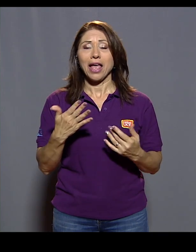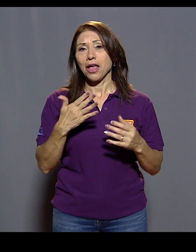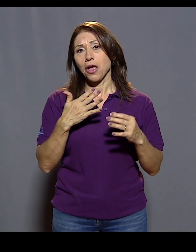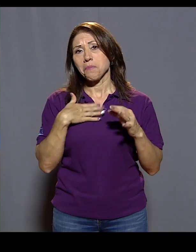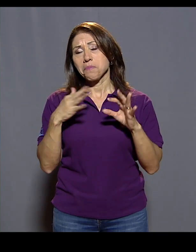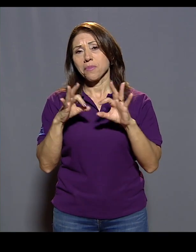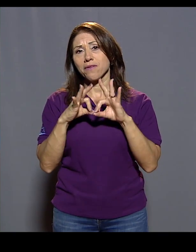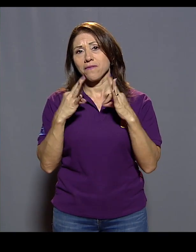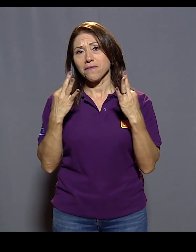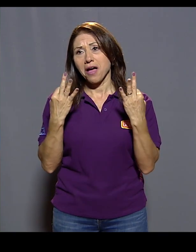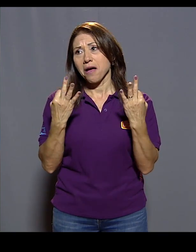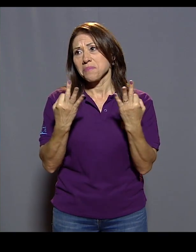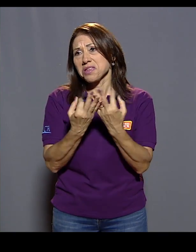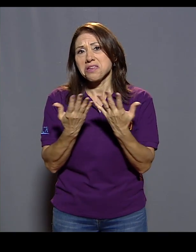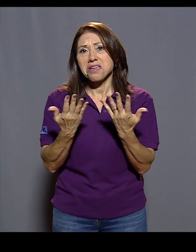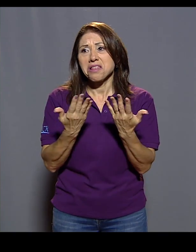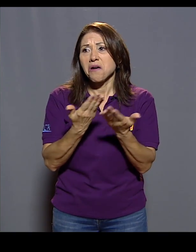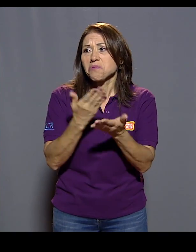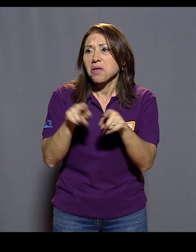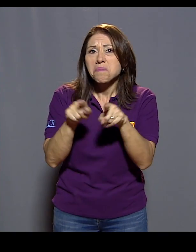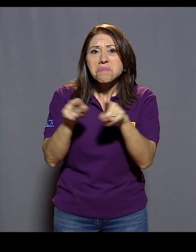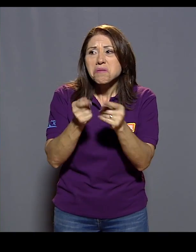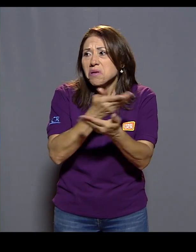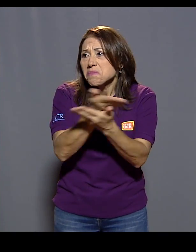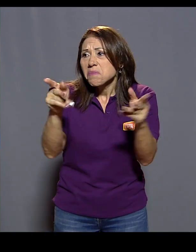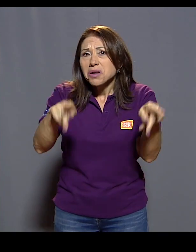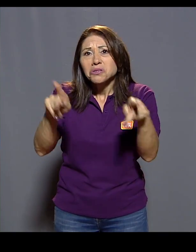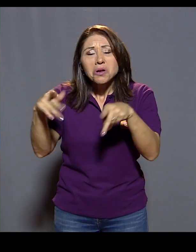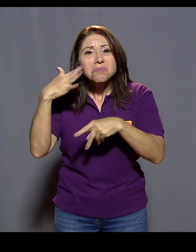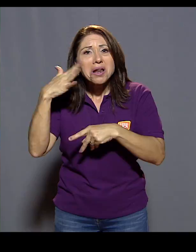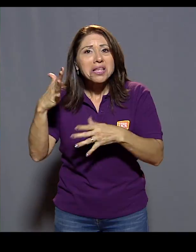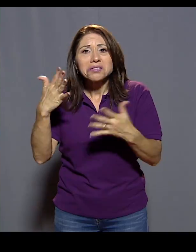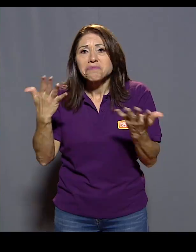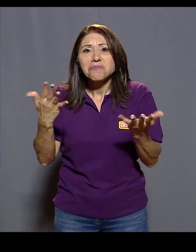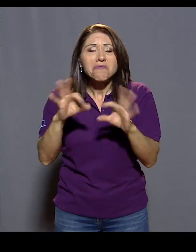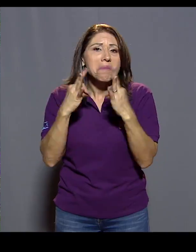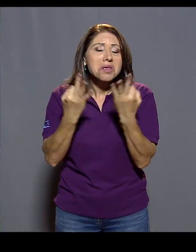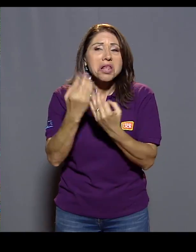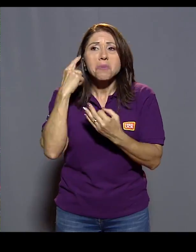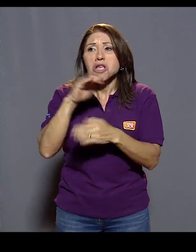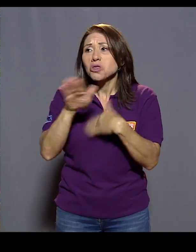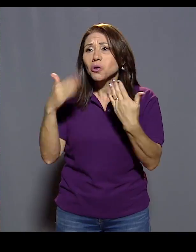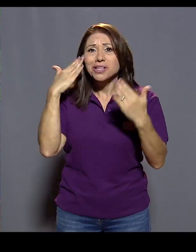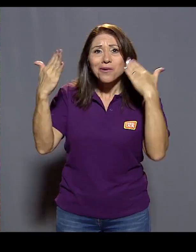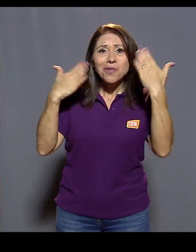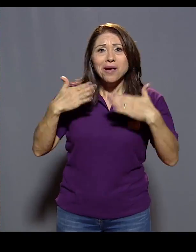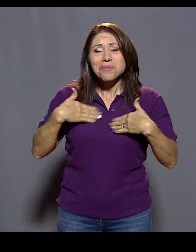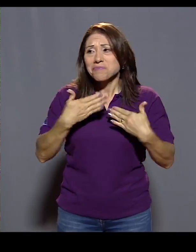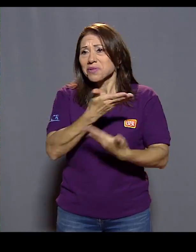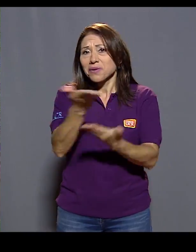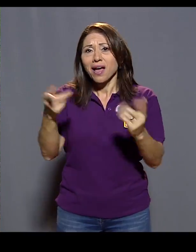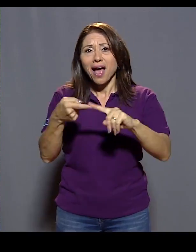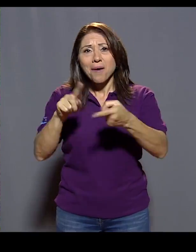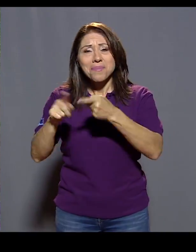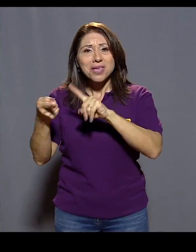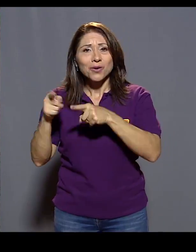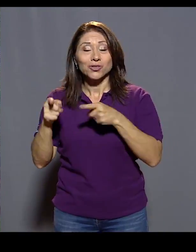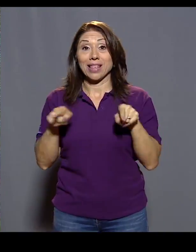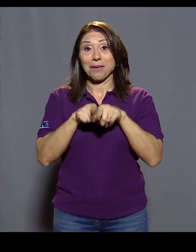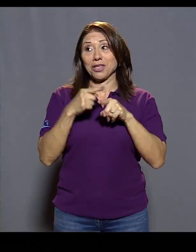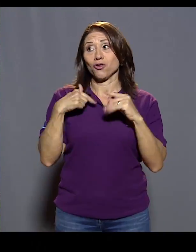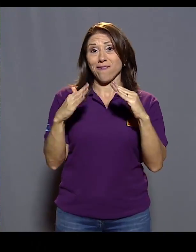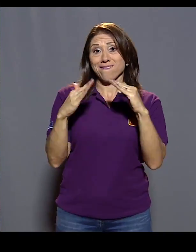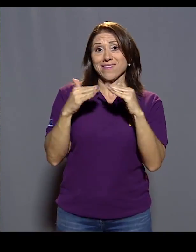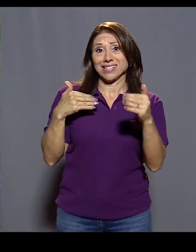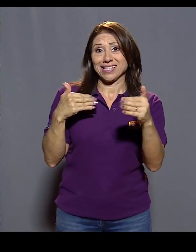eso, eso lo hago, y más es que yo aquí cerca, entonces voy a la sabana. ¿Cuál es el secreto? Según Don Ahmed, no